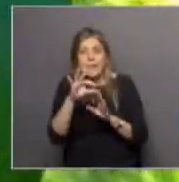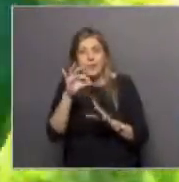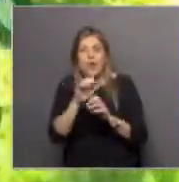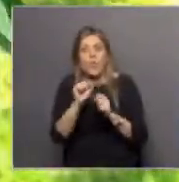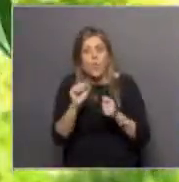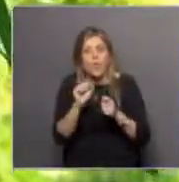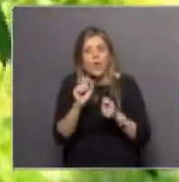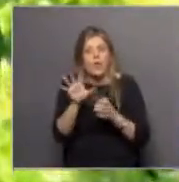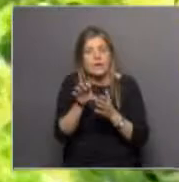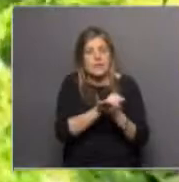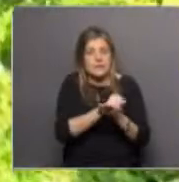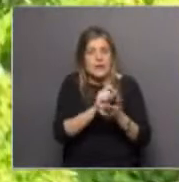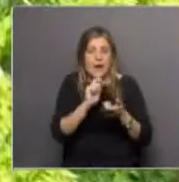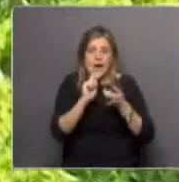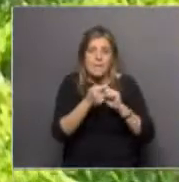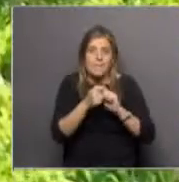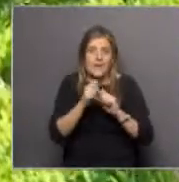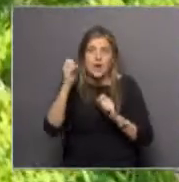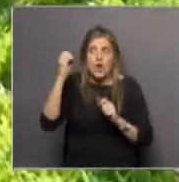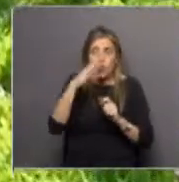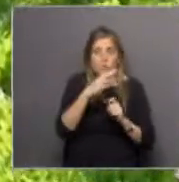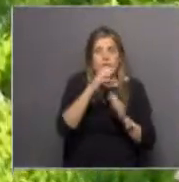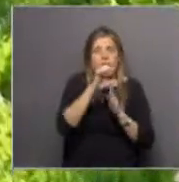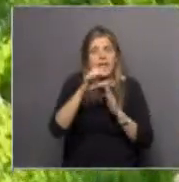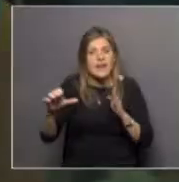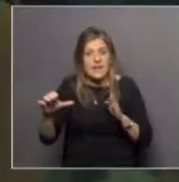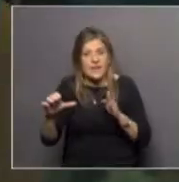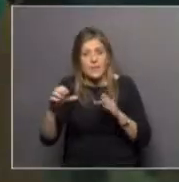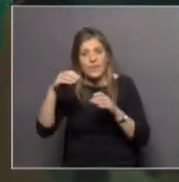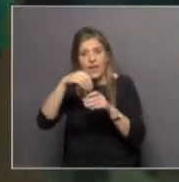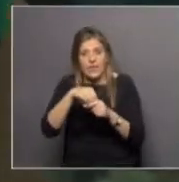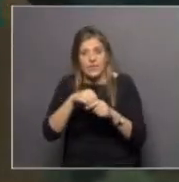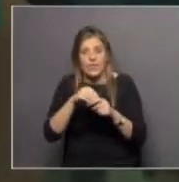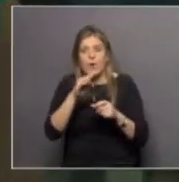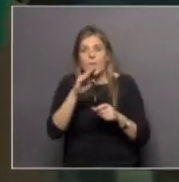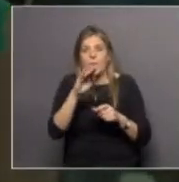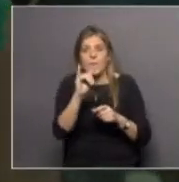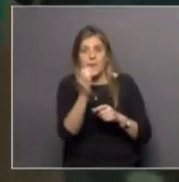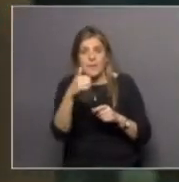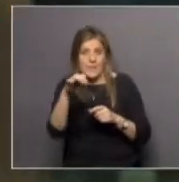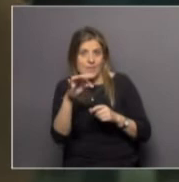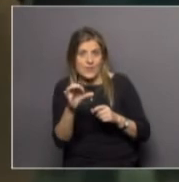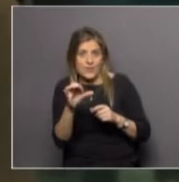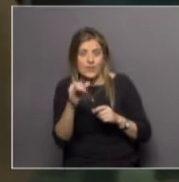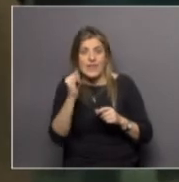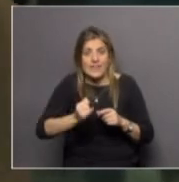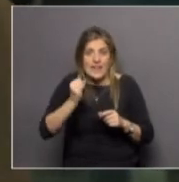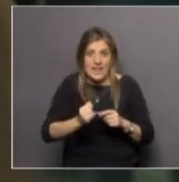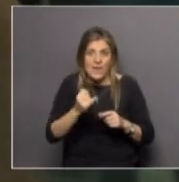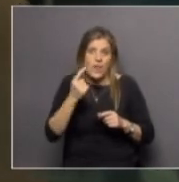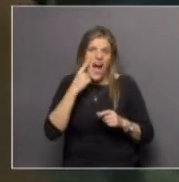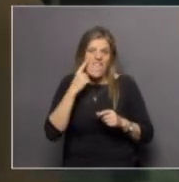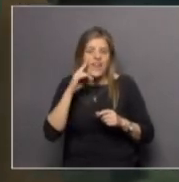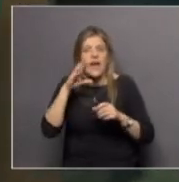en energía. Y bueno, justamente dentro de estos pigmentos que teníamos disponibles, obviamente probamos